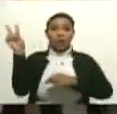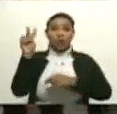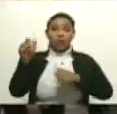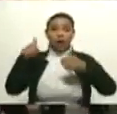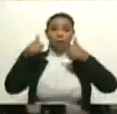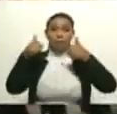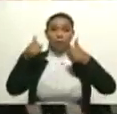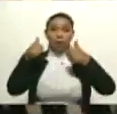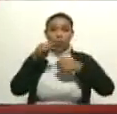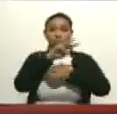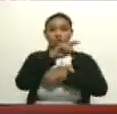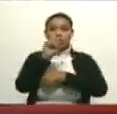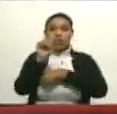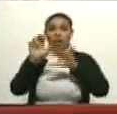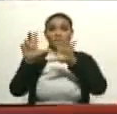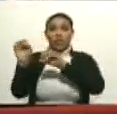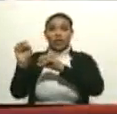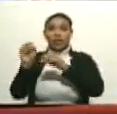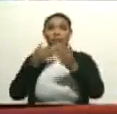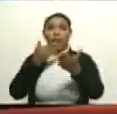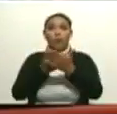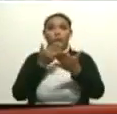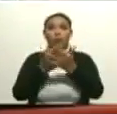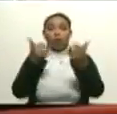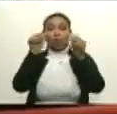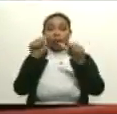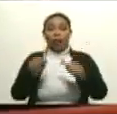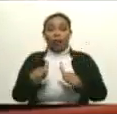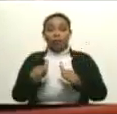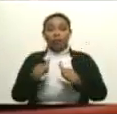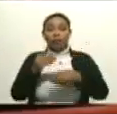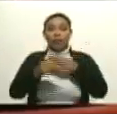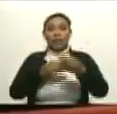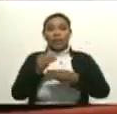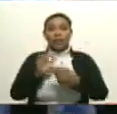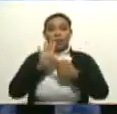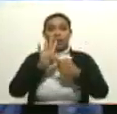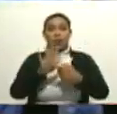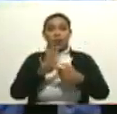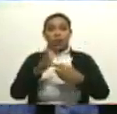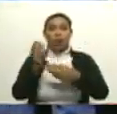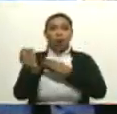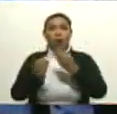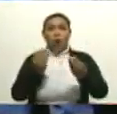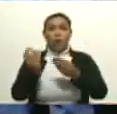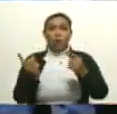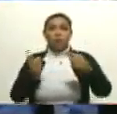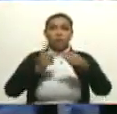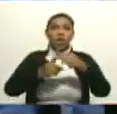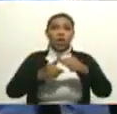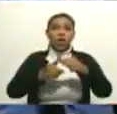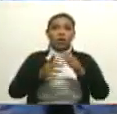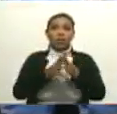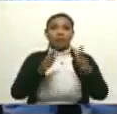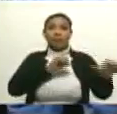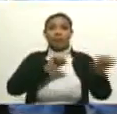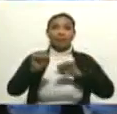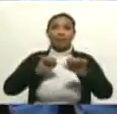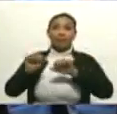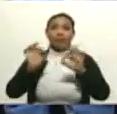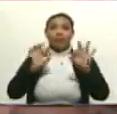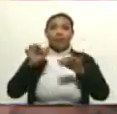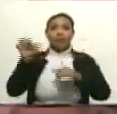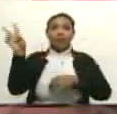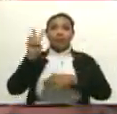que más de 280 propuestas artísticas se presentaron con la intención de sumarse a un gran movimiento hotel en Venezuela.